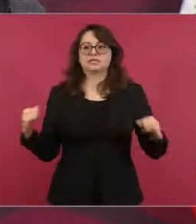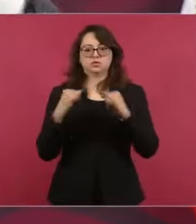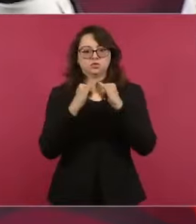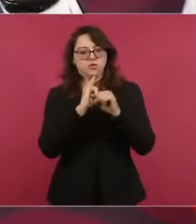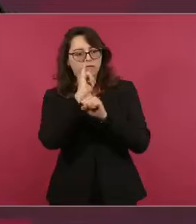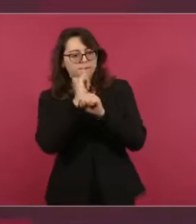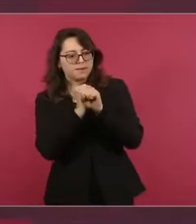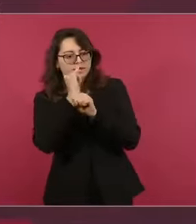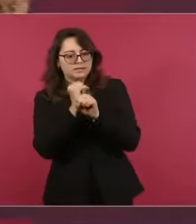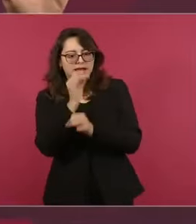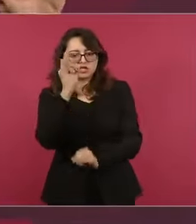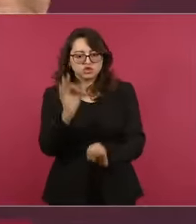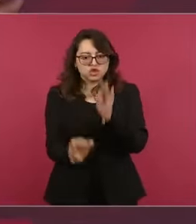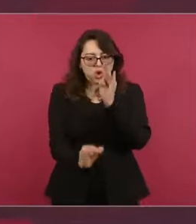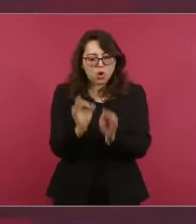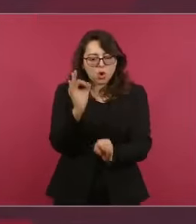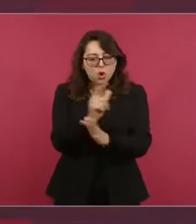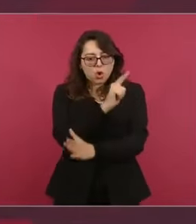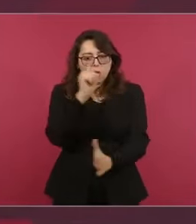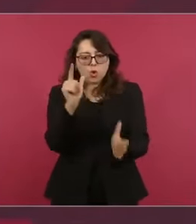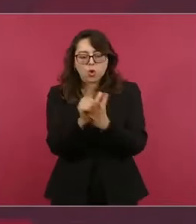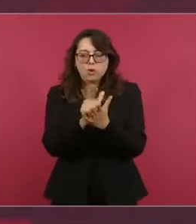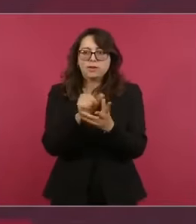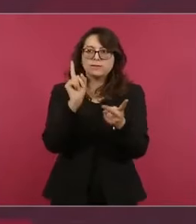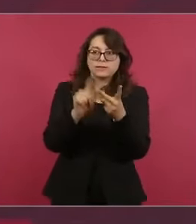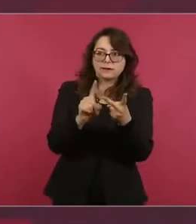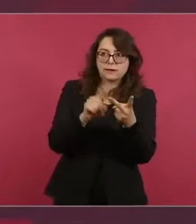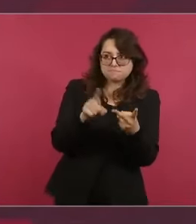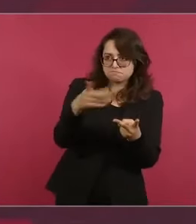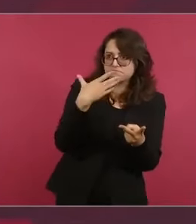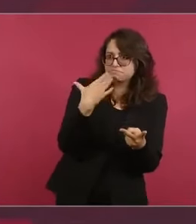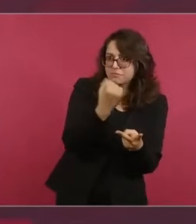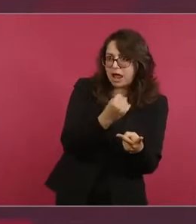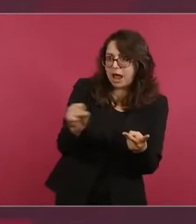quiero que los constitucionalistas